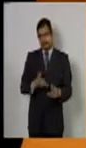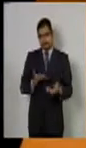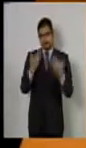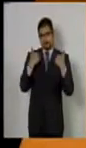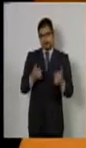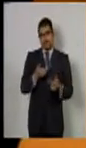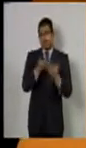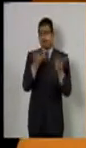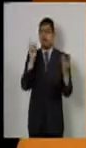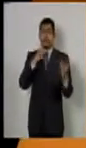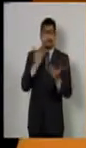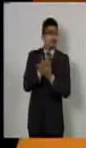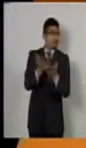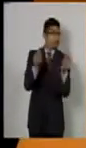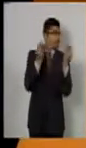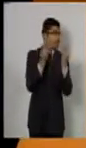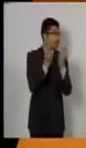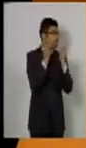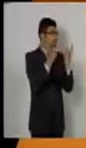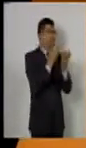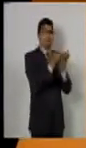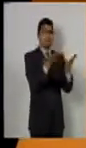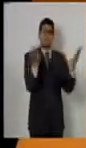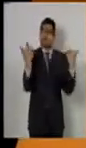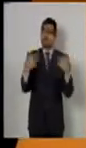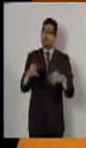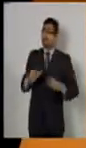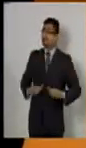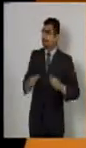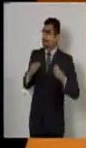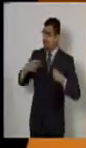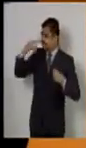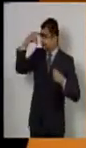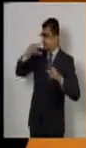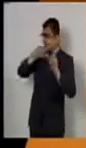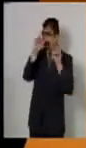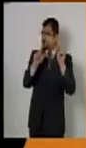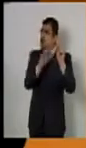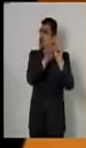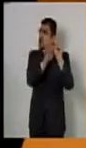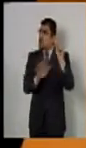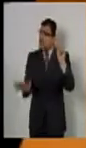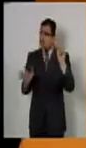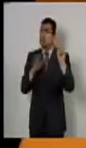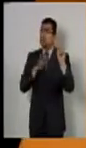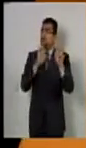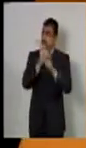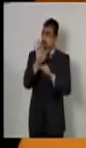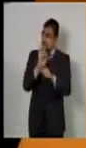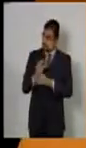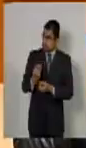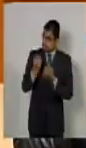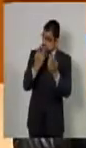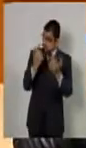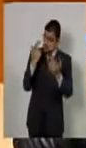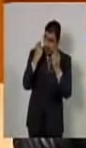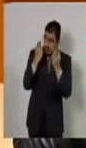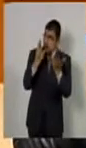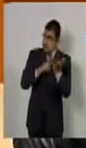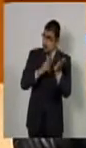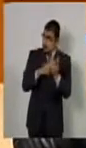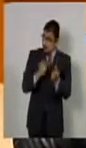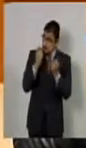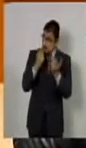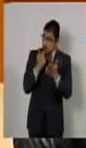Tantas mujeres destacadas en todos los ámbitos de la vida nacional que no son justamente reconocidas. Hoy